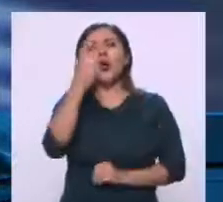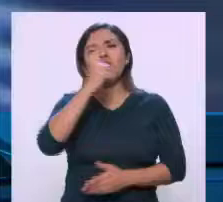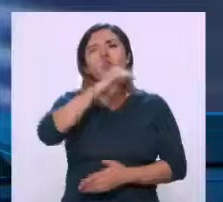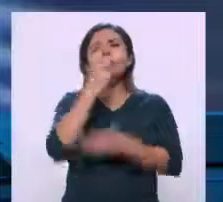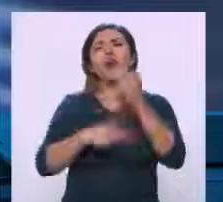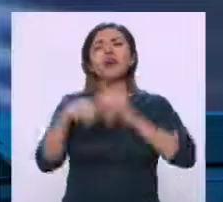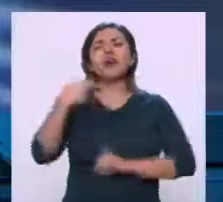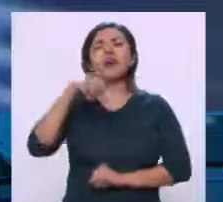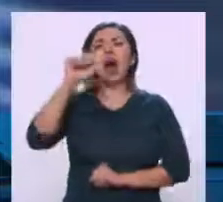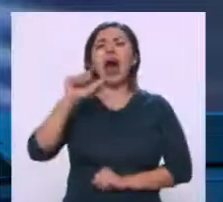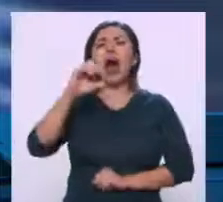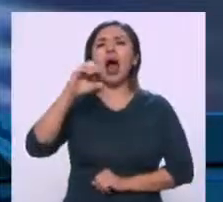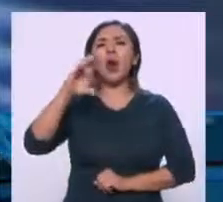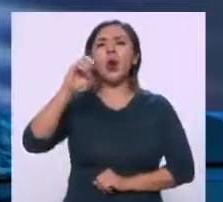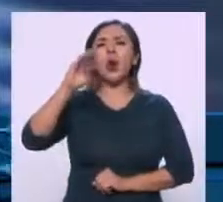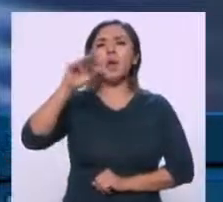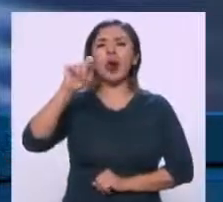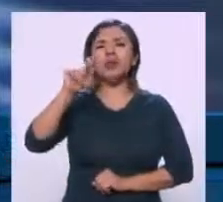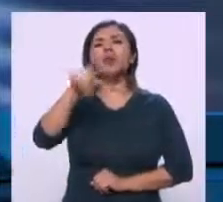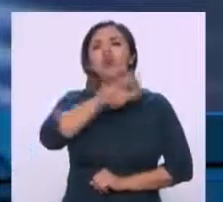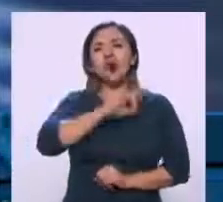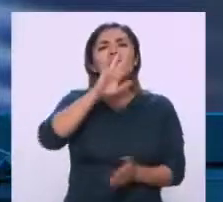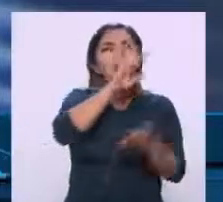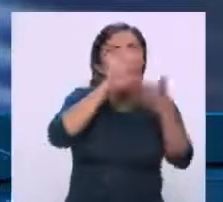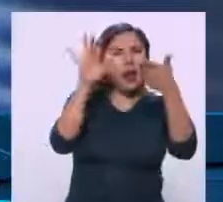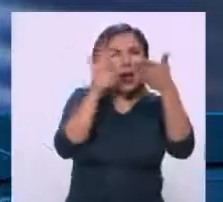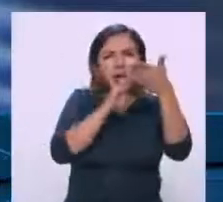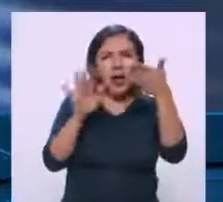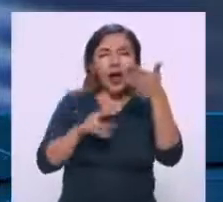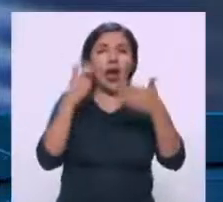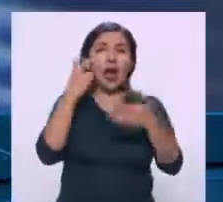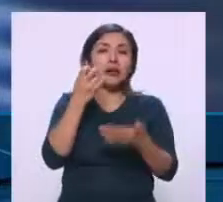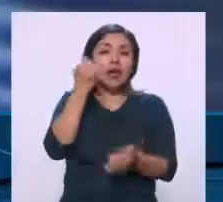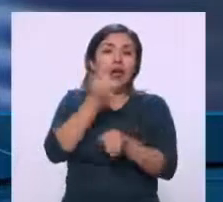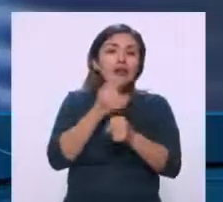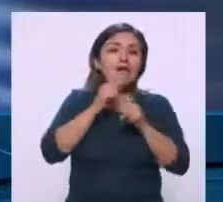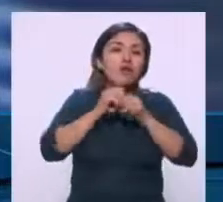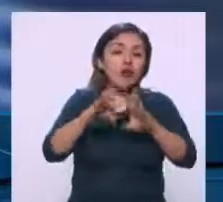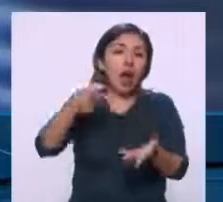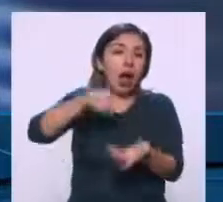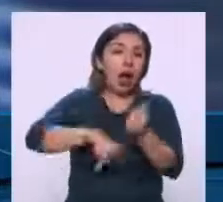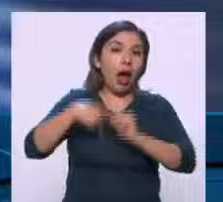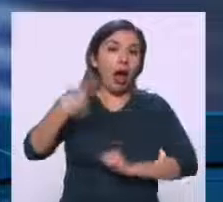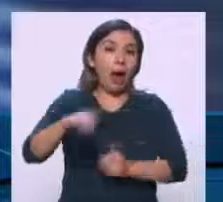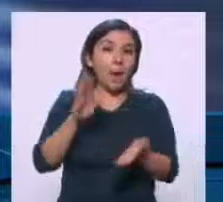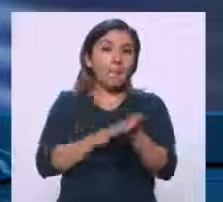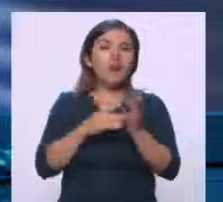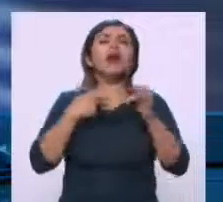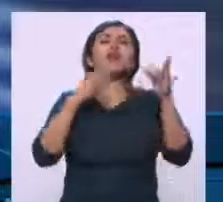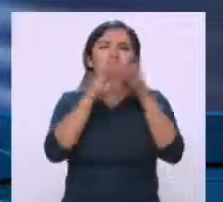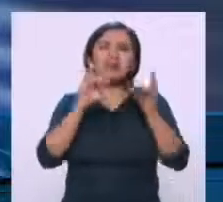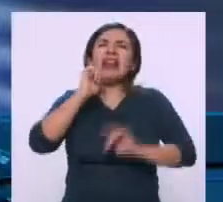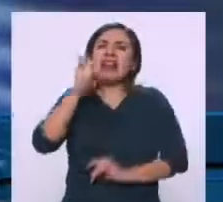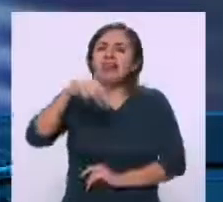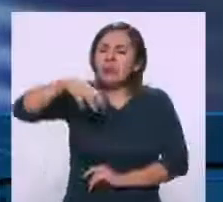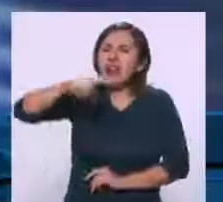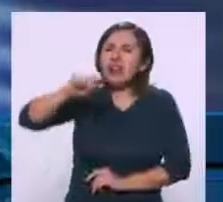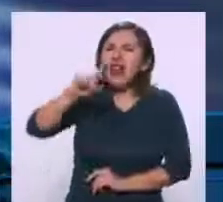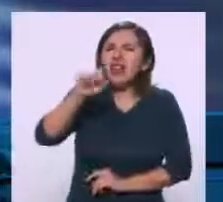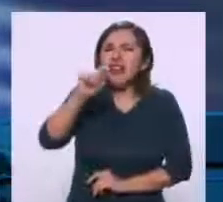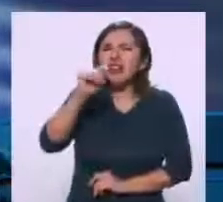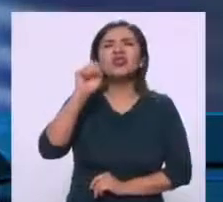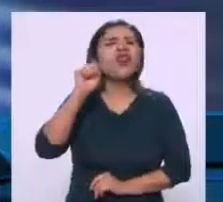programa que se llama Acrobat, que te permite leer los metadatos del documento. Y le explico brevemente a la gente qué son los metadatos. Los